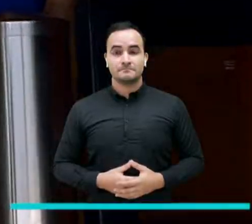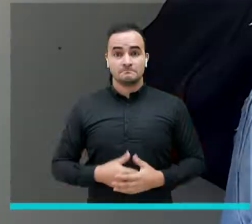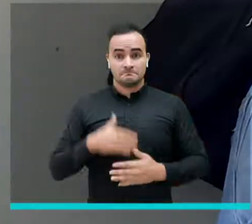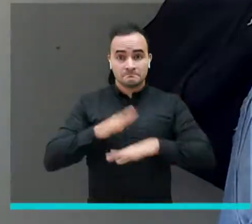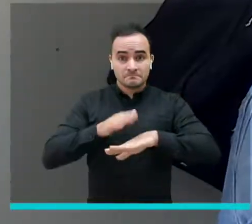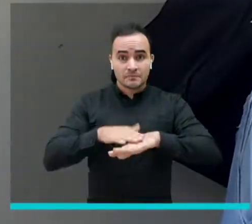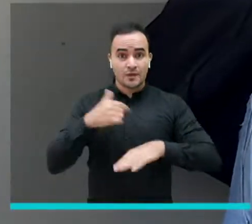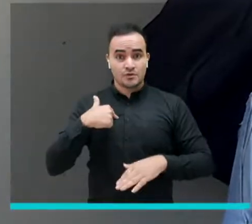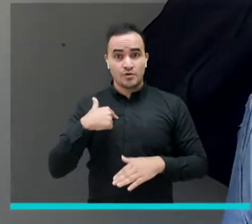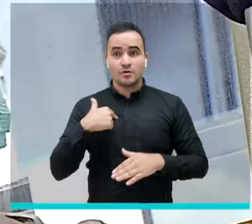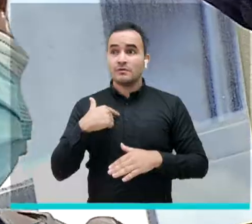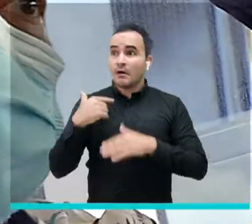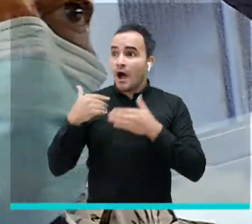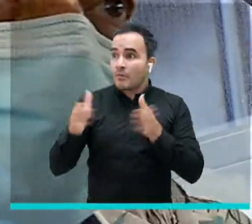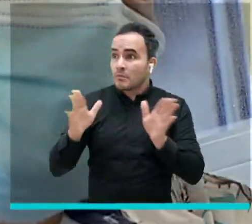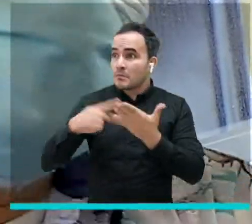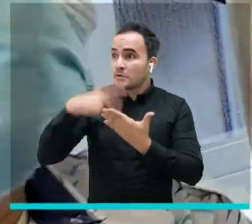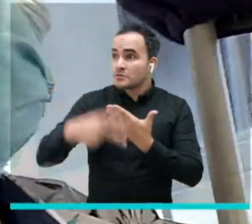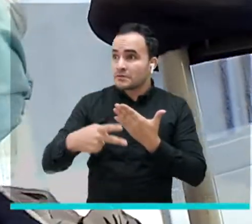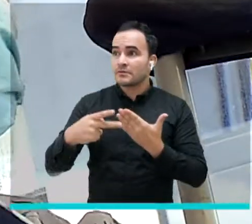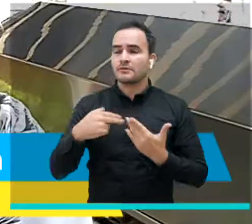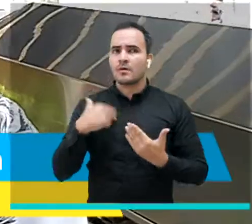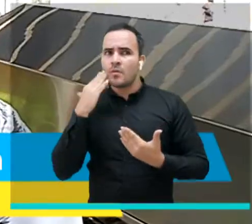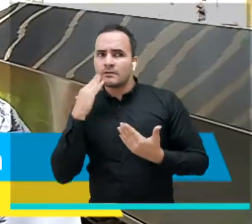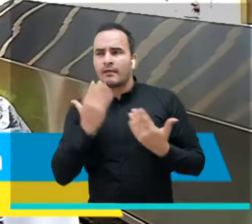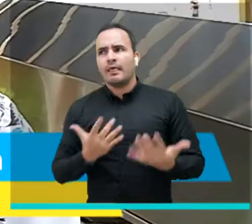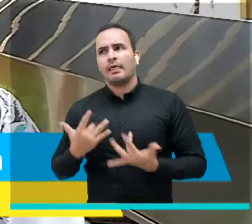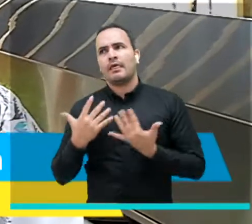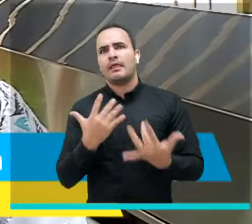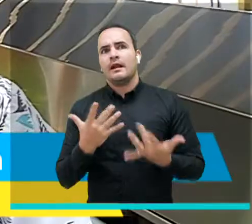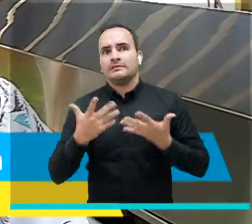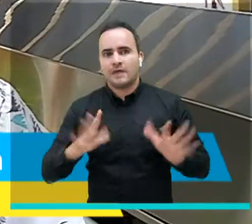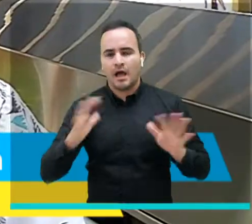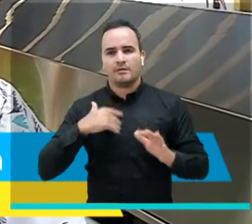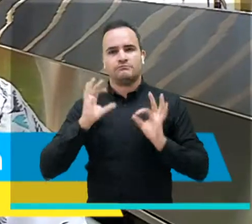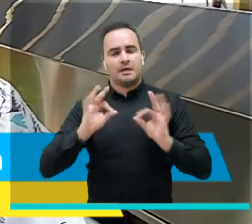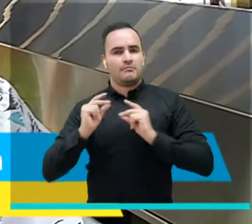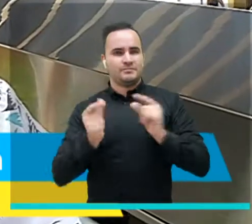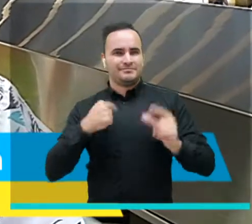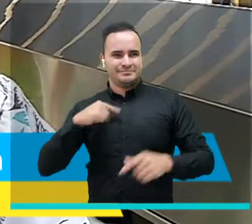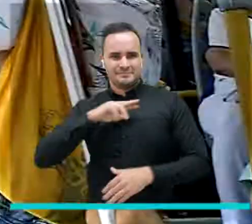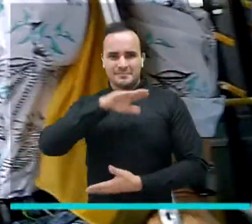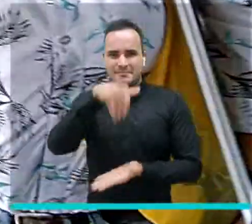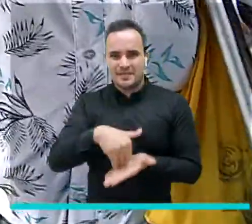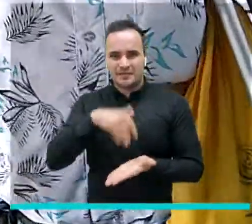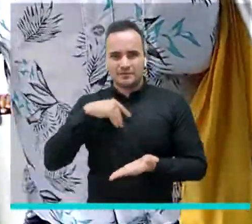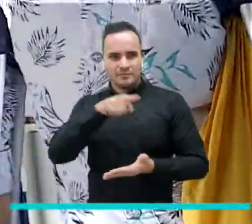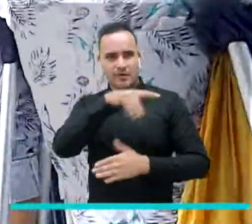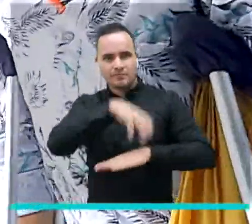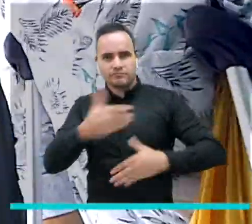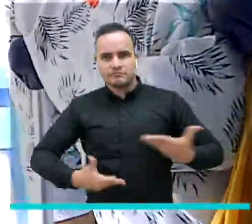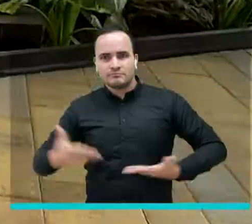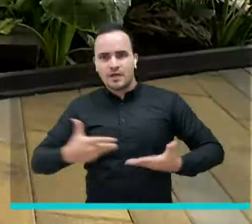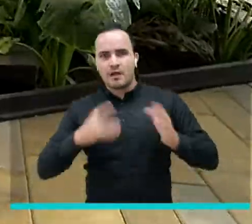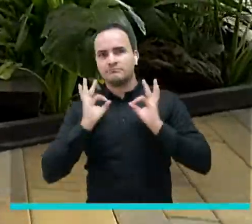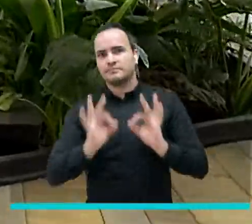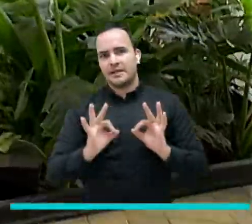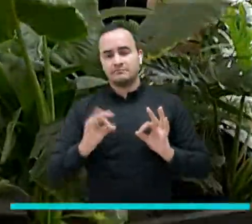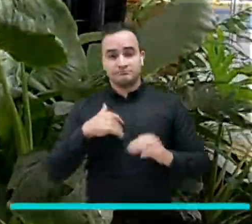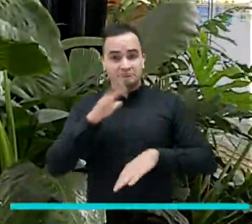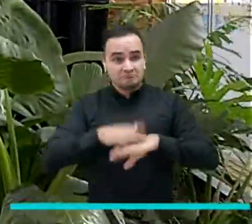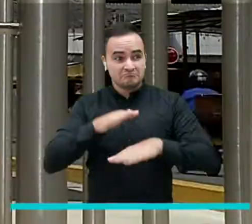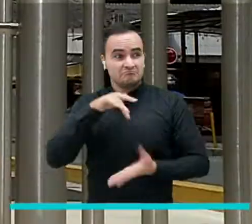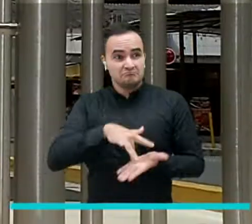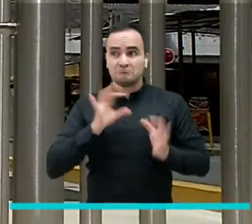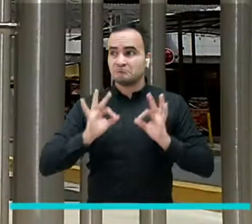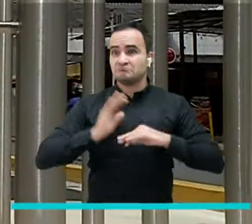yo la estaba esperando desde hace rato porque me tocaba ir hasta muy lejos para volver aquí al almacén y realmente son muy cómodas muy